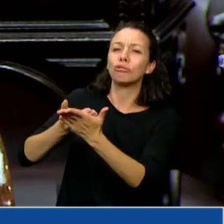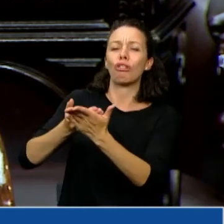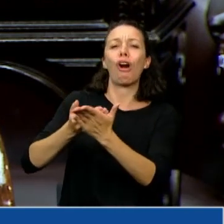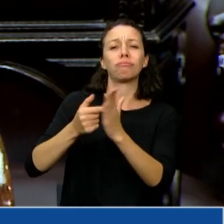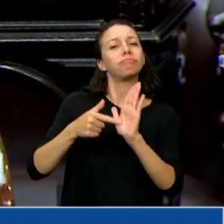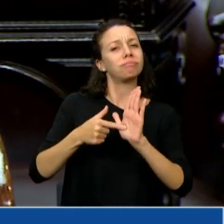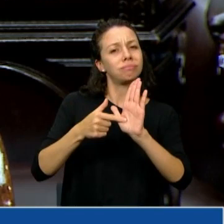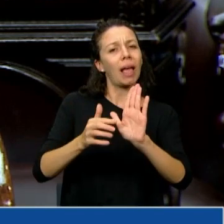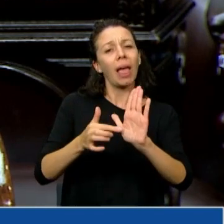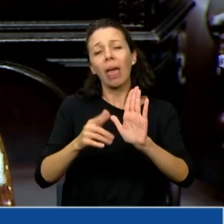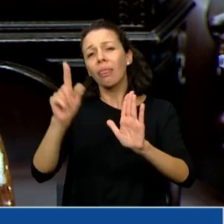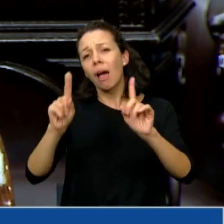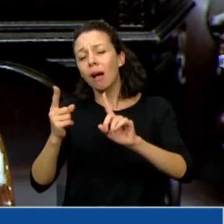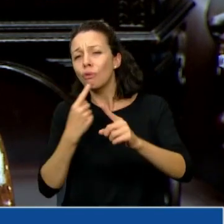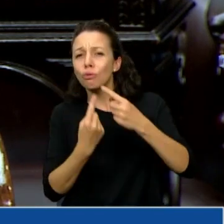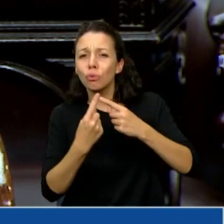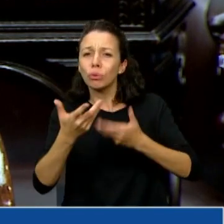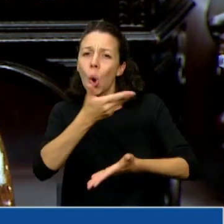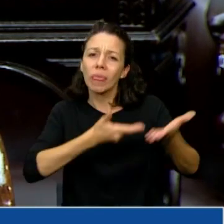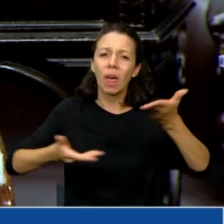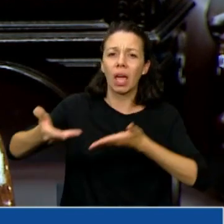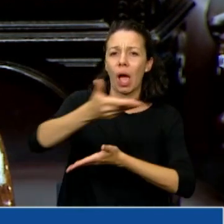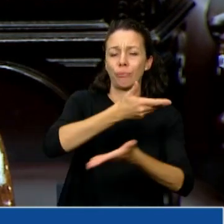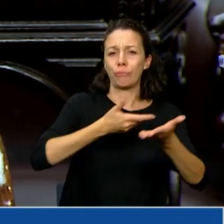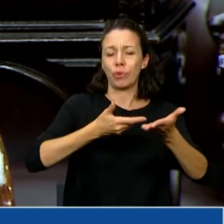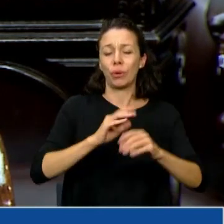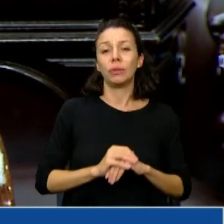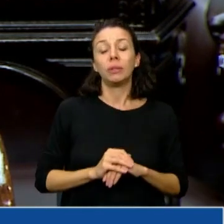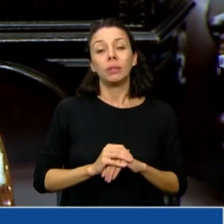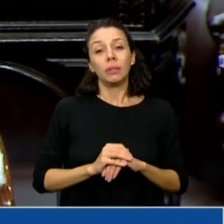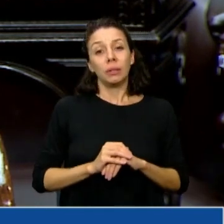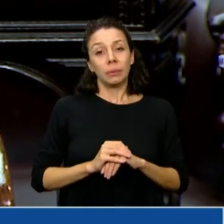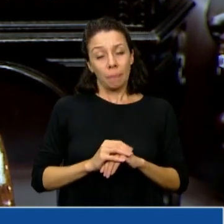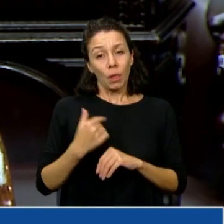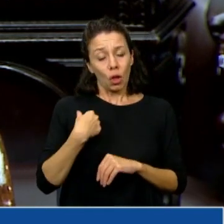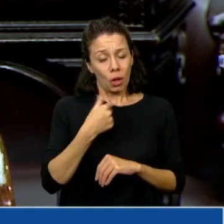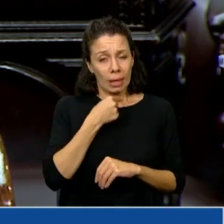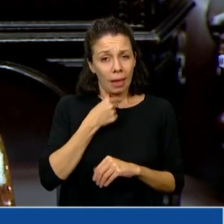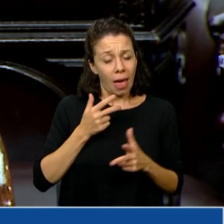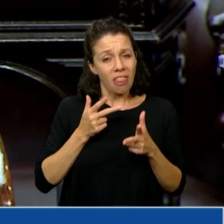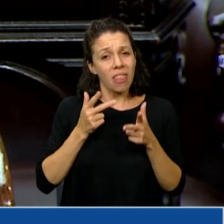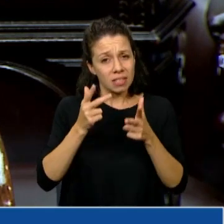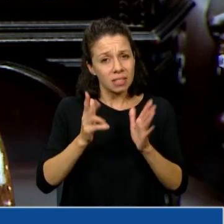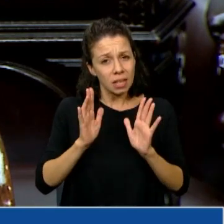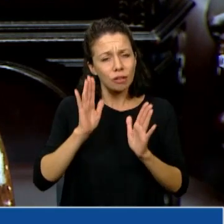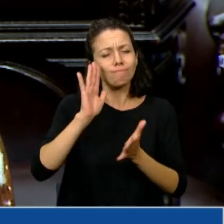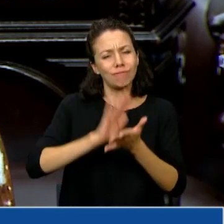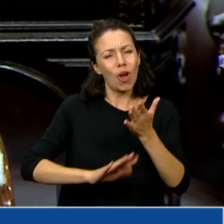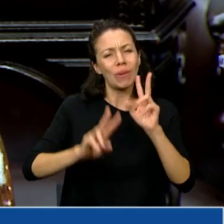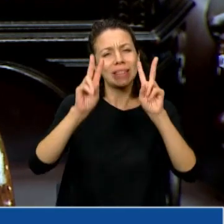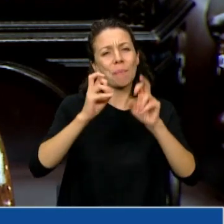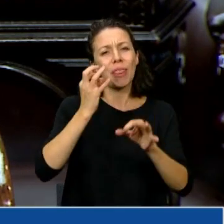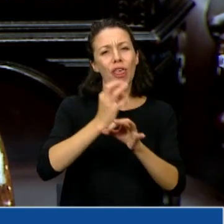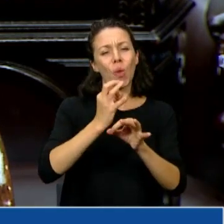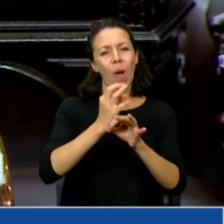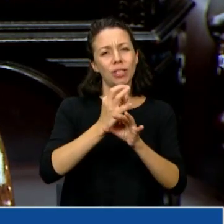para consulta o para intercambio de los legisladores. Yo quiero referirme en particular a educación, pero atravesado